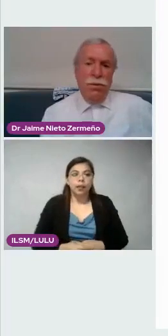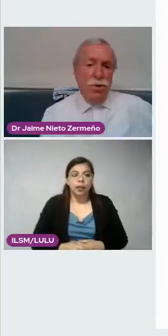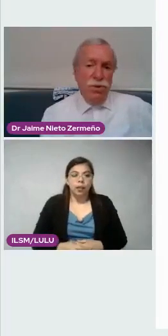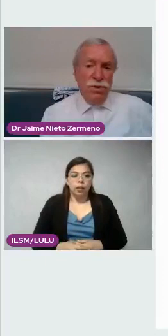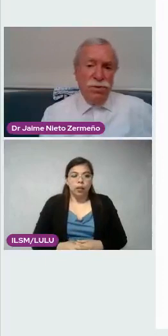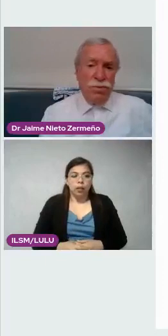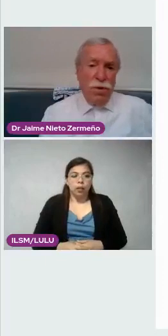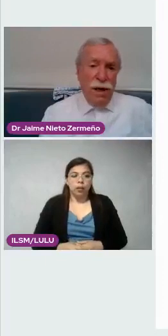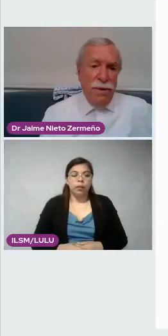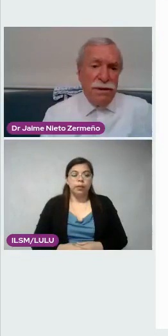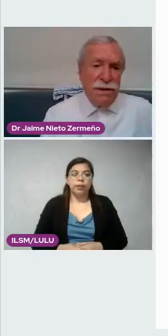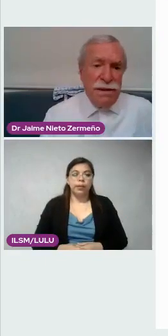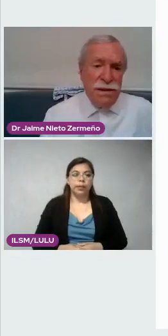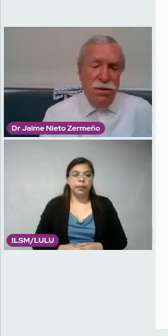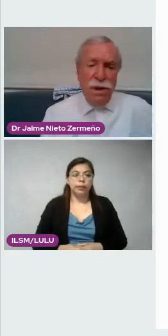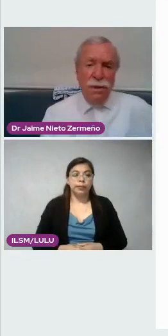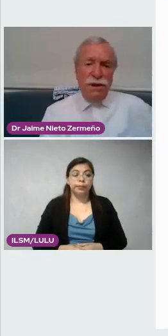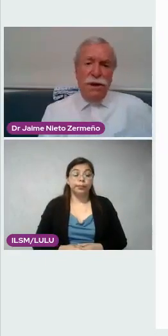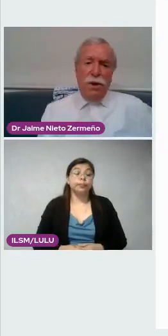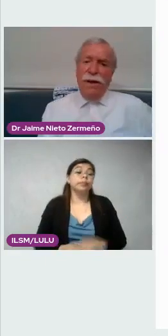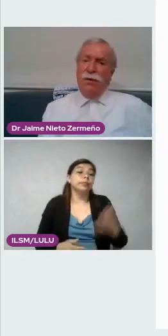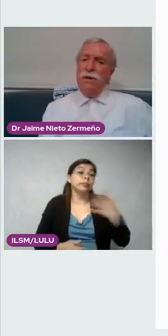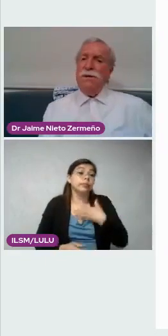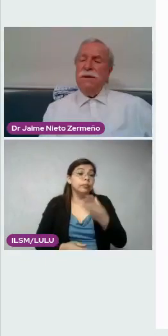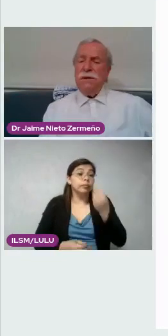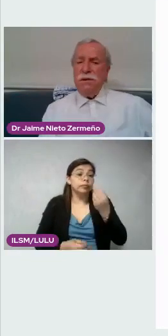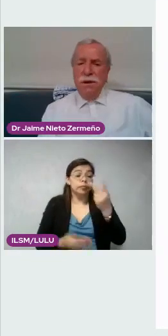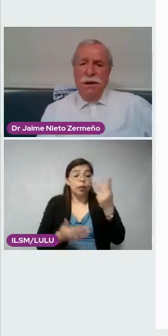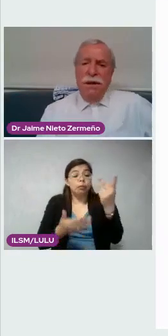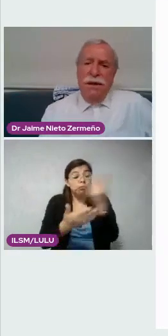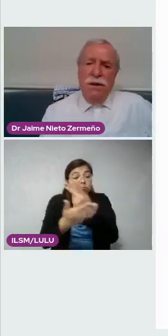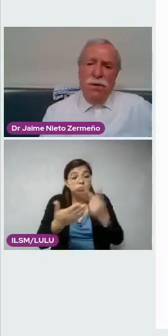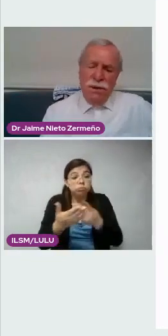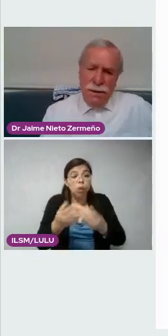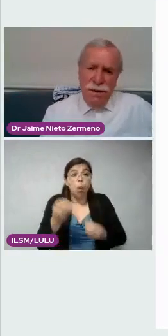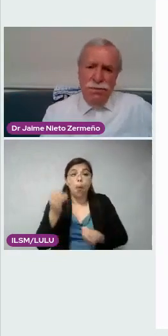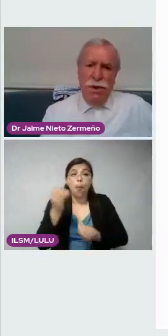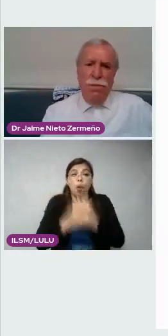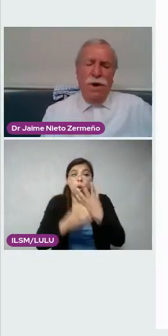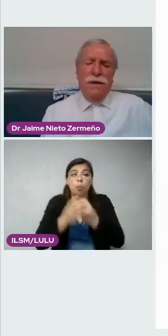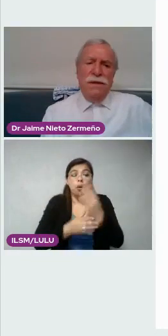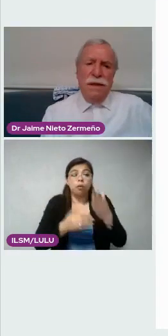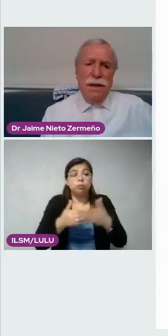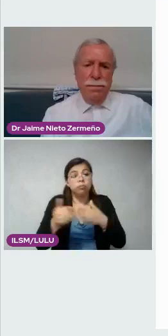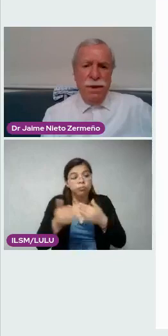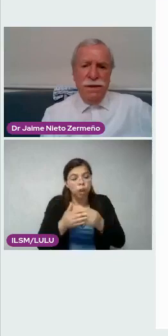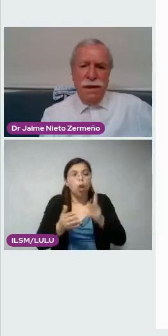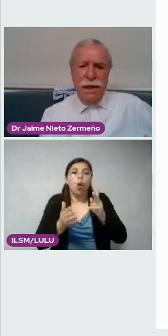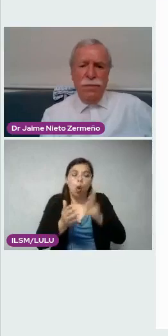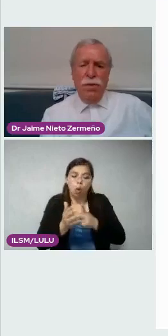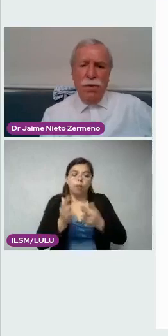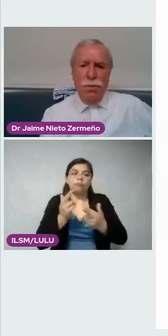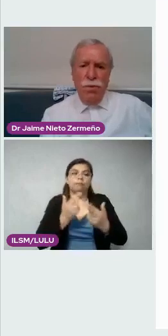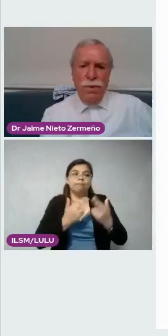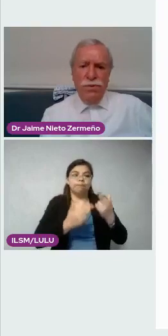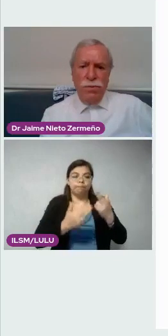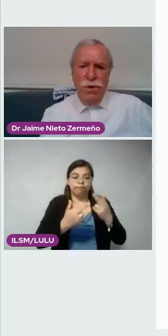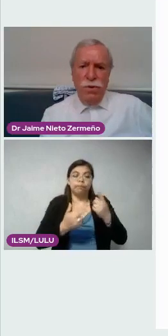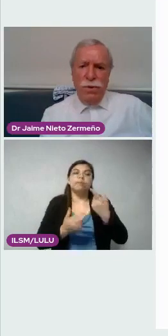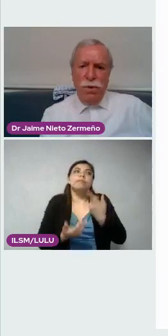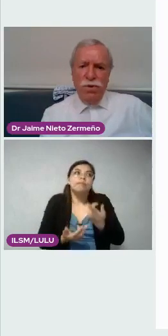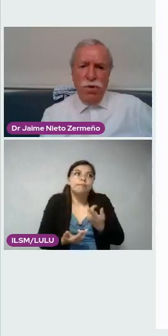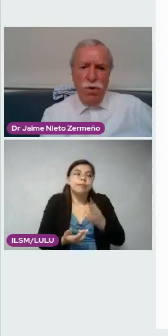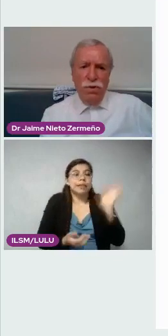Tenemos muchos programas que han sido verdaderamente innovadores. Otra vez vuelvo a hacer, a parecer a lo mejor muy